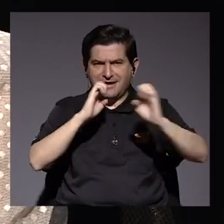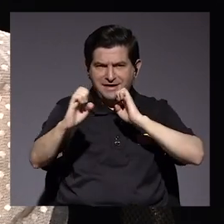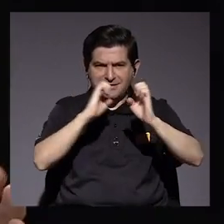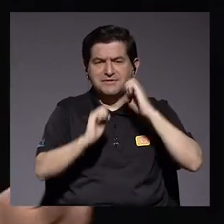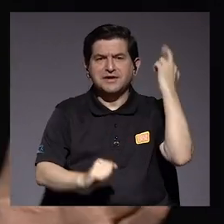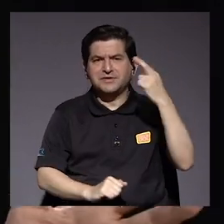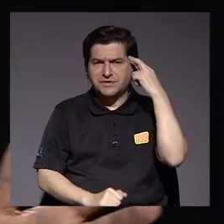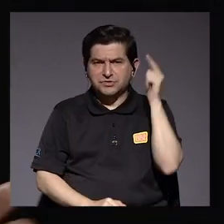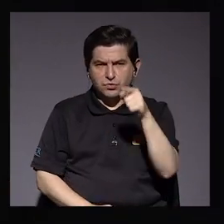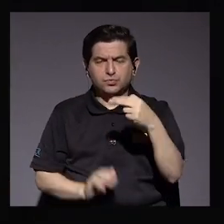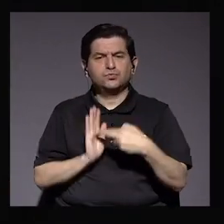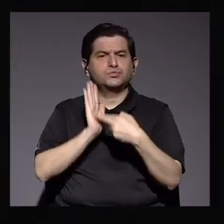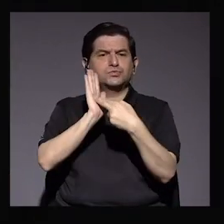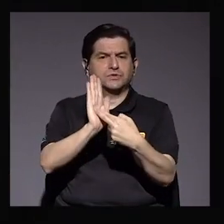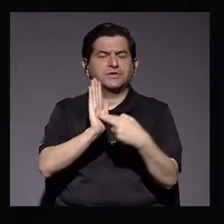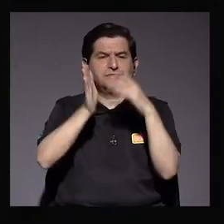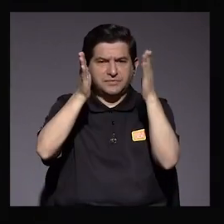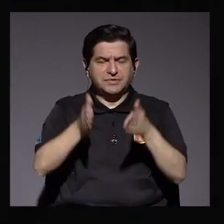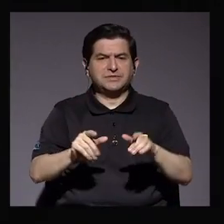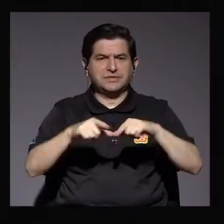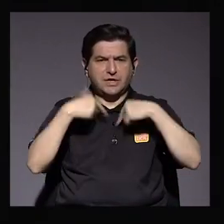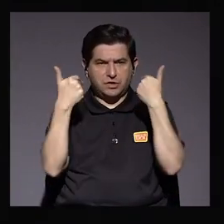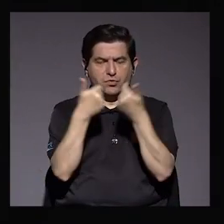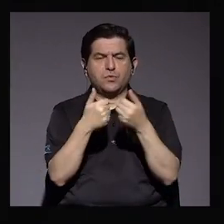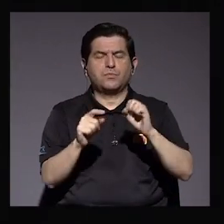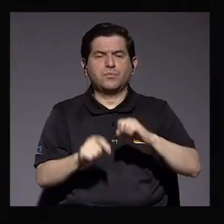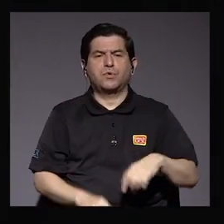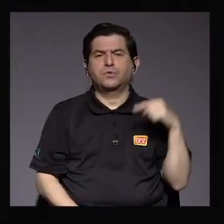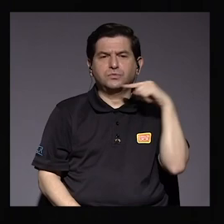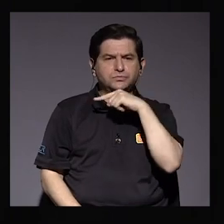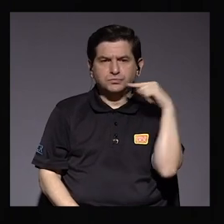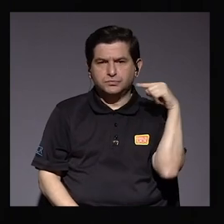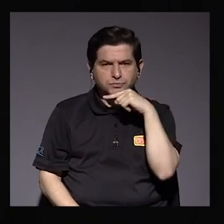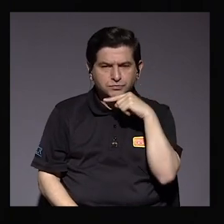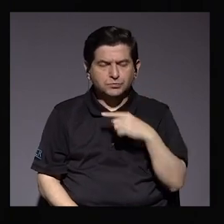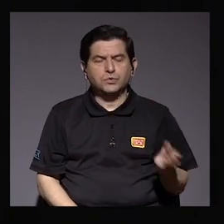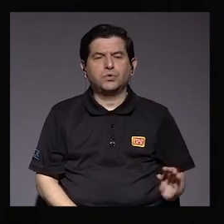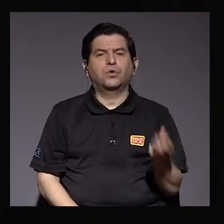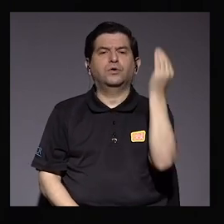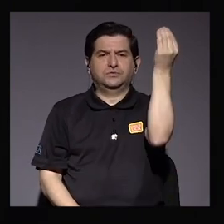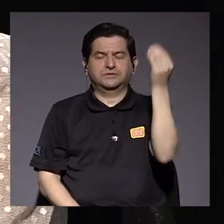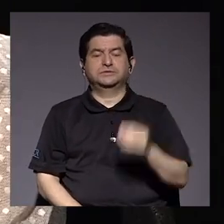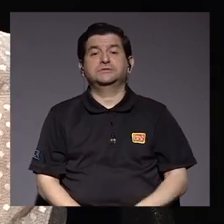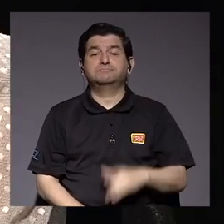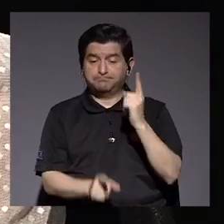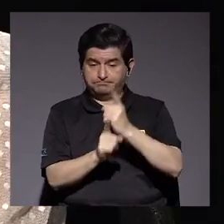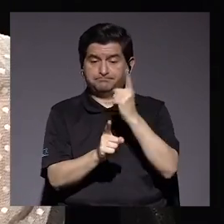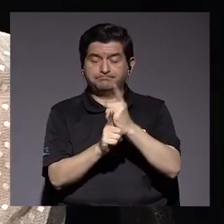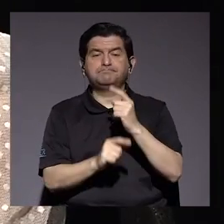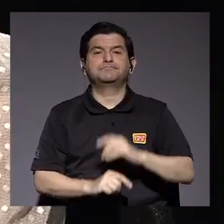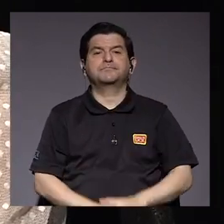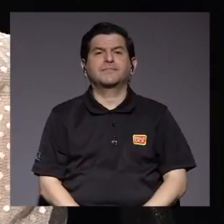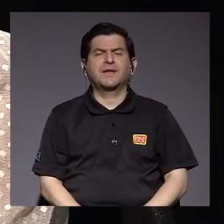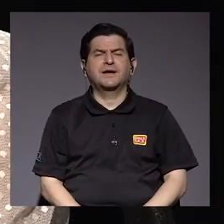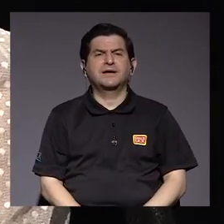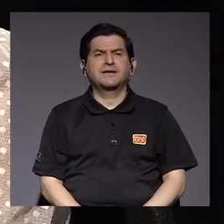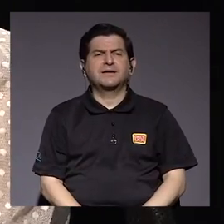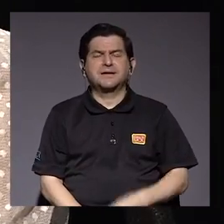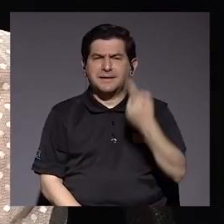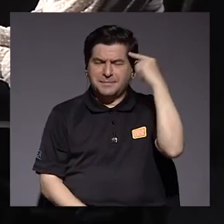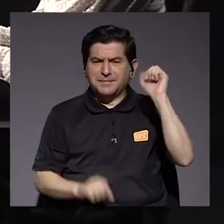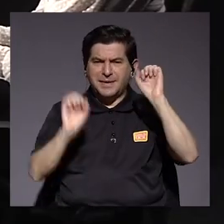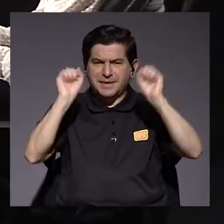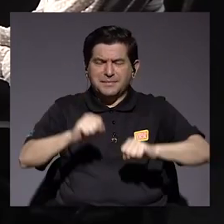porque usted representa al sector del social cristianismo desde la juventud. Exactamente. En ocasiones, para